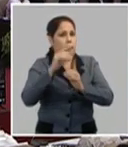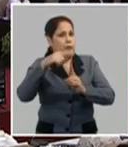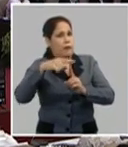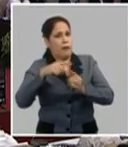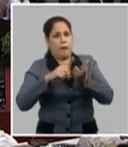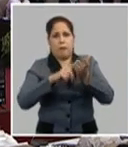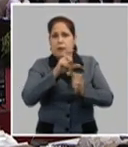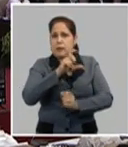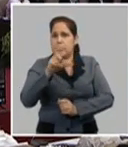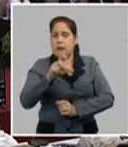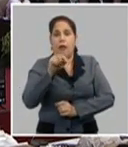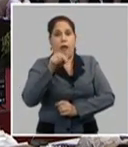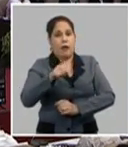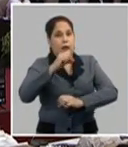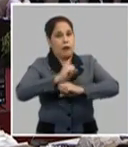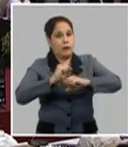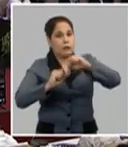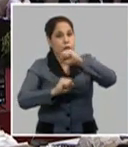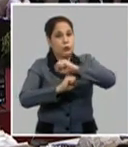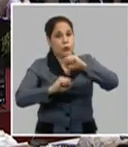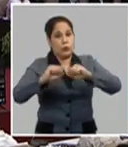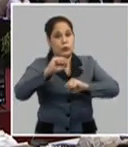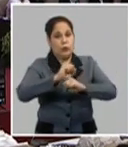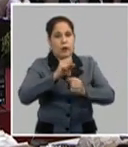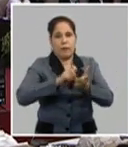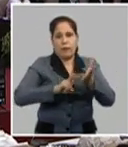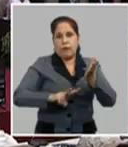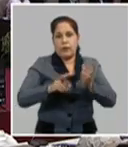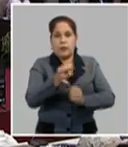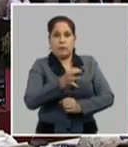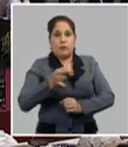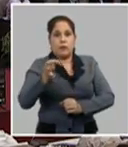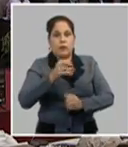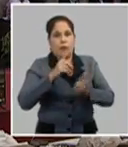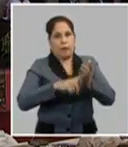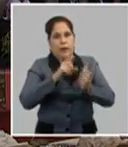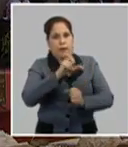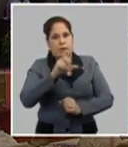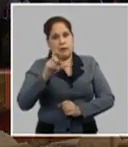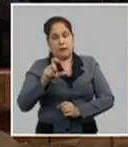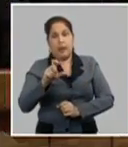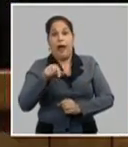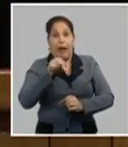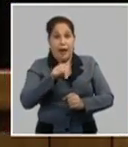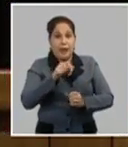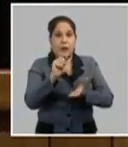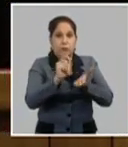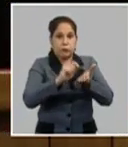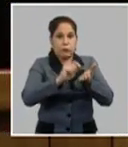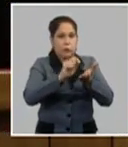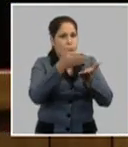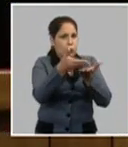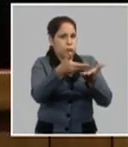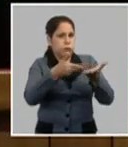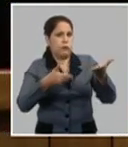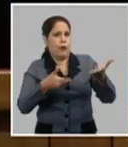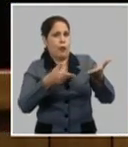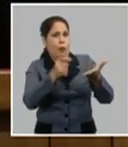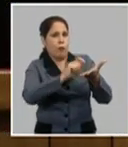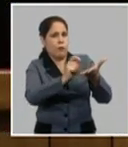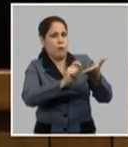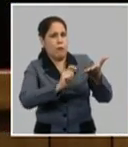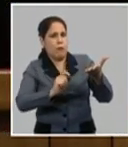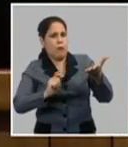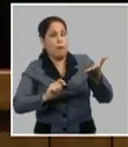y en las estructuras territoriales del partido y se recoge en los documentos